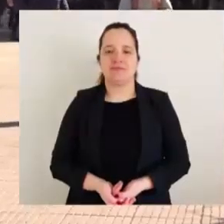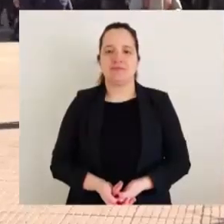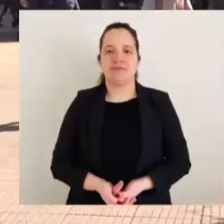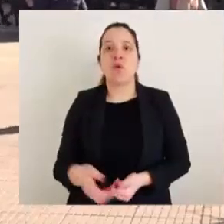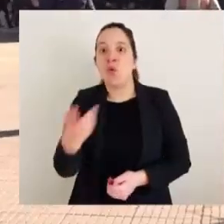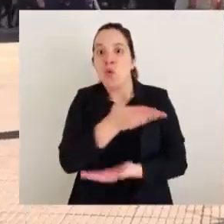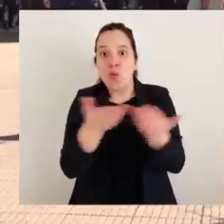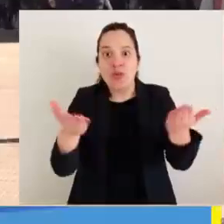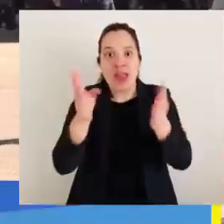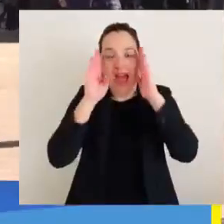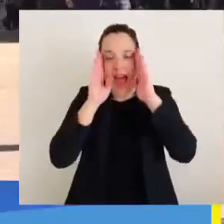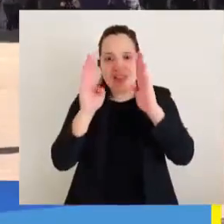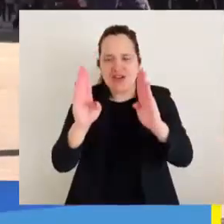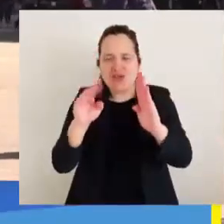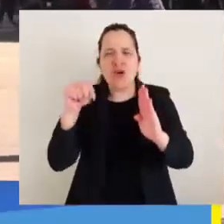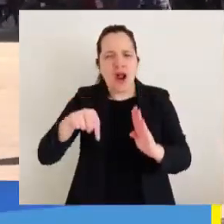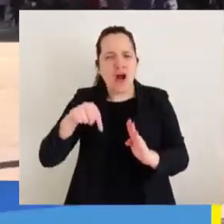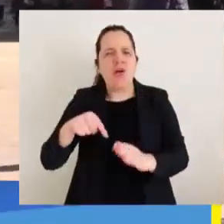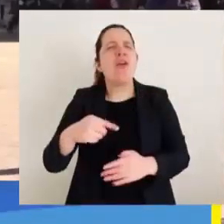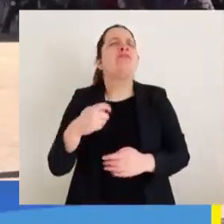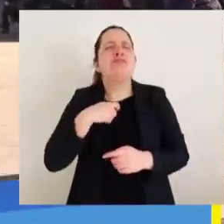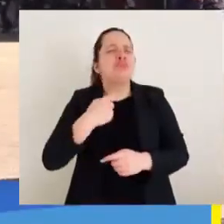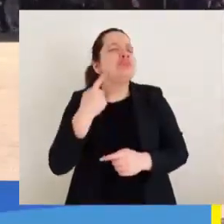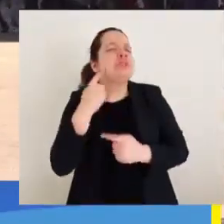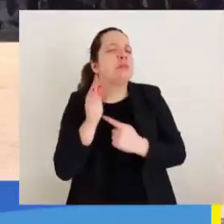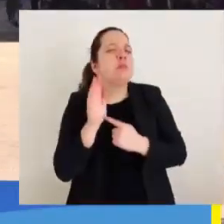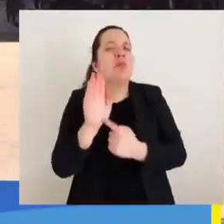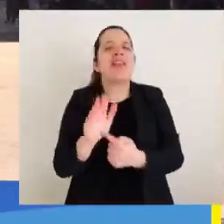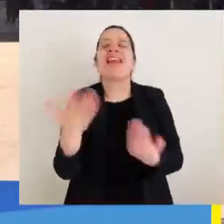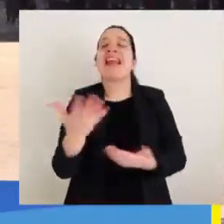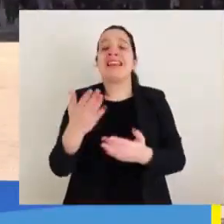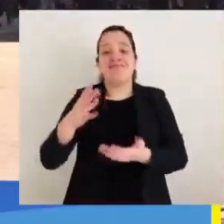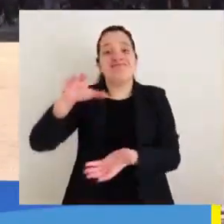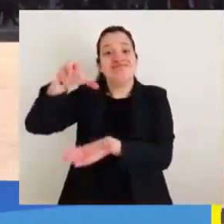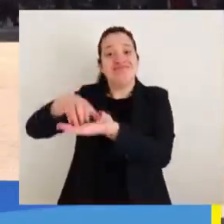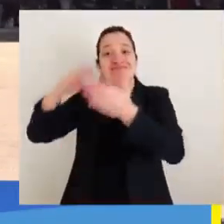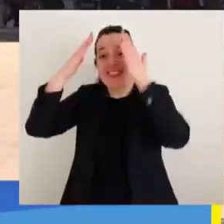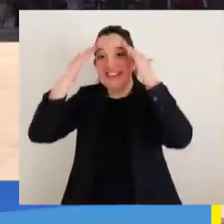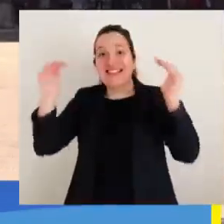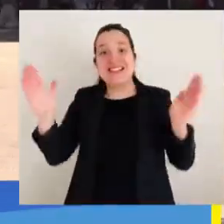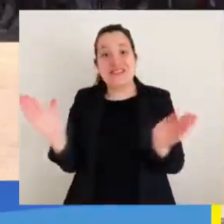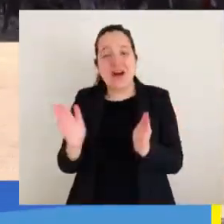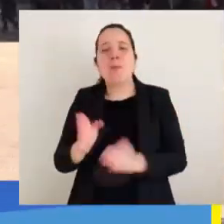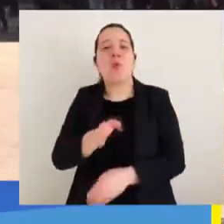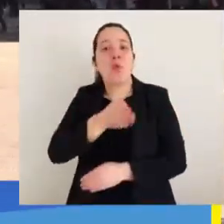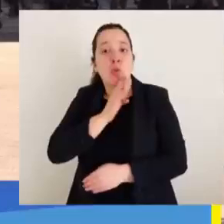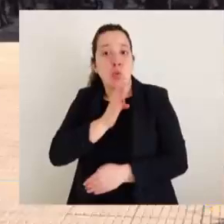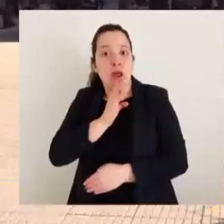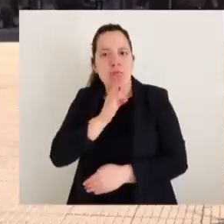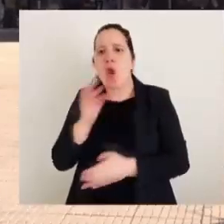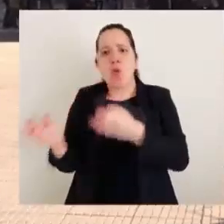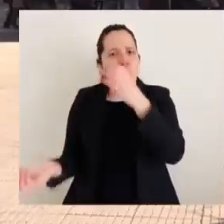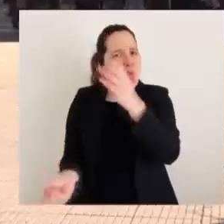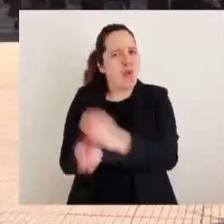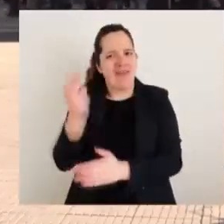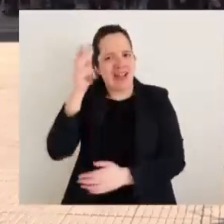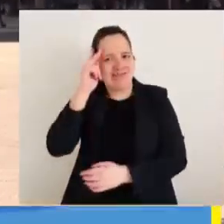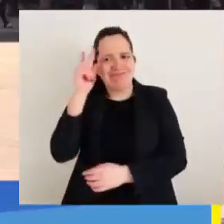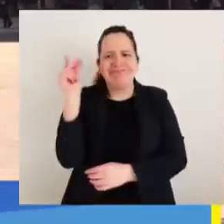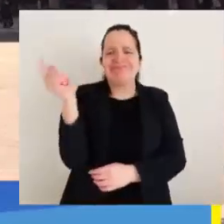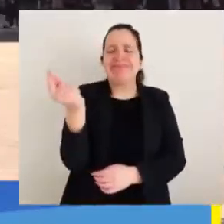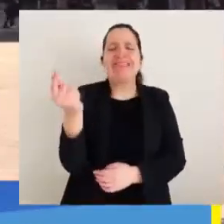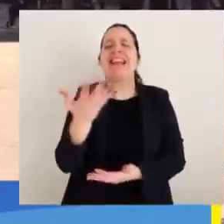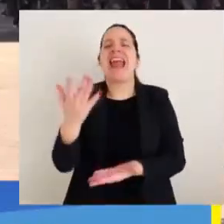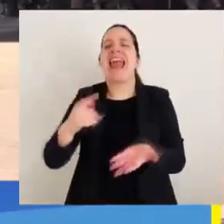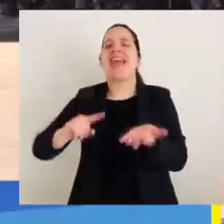Y ponga atención en la siguiente nota porque les vamos a contar cómo el CESFAM Natucapel ha logrado implementar una importante innovación a